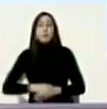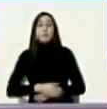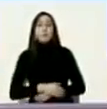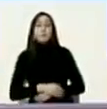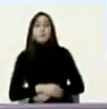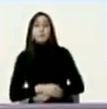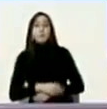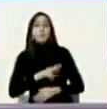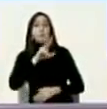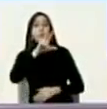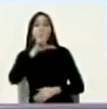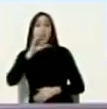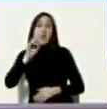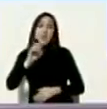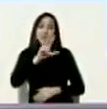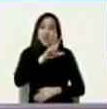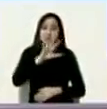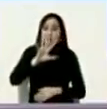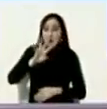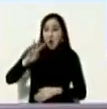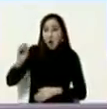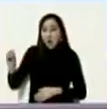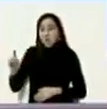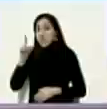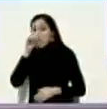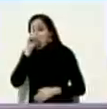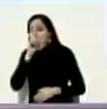20 30 30 40 años